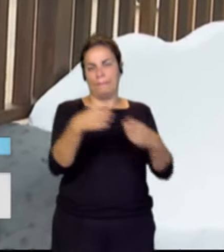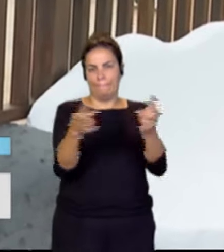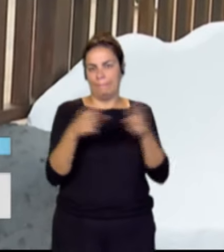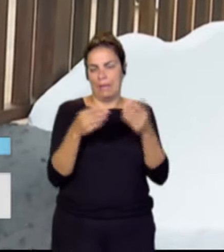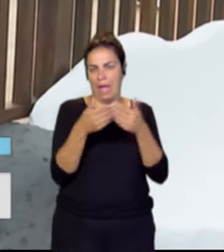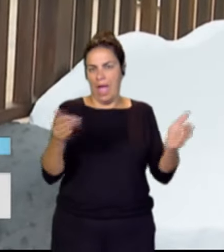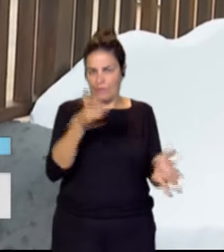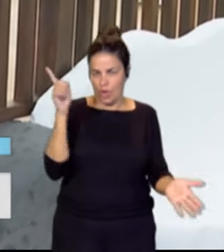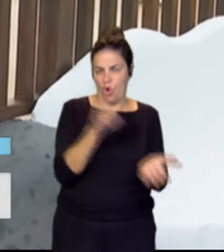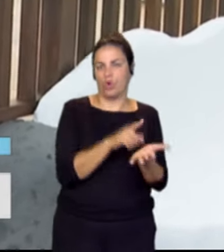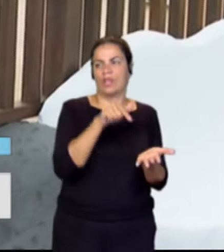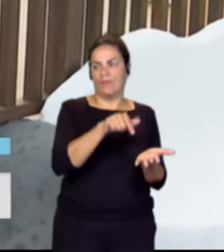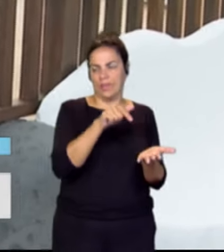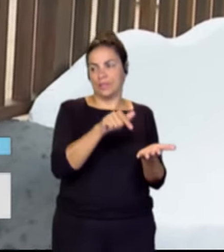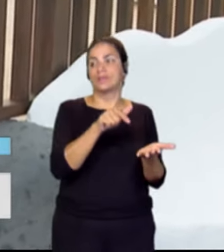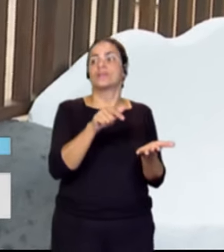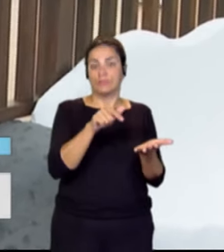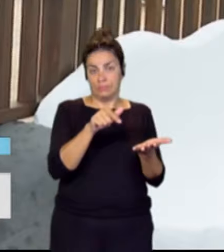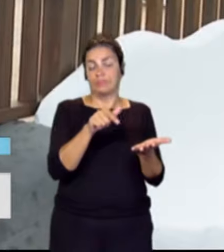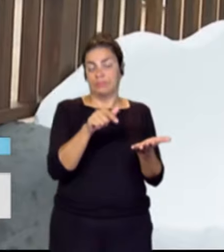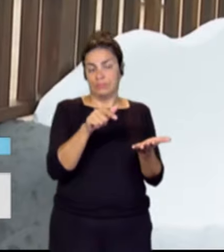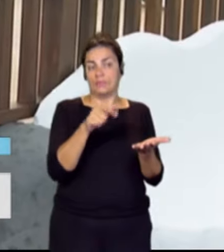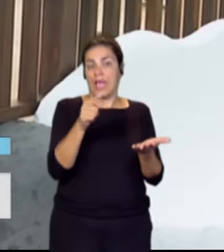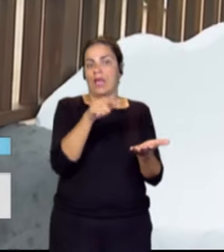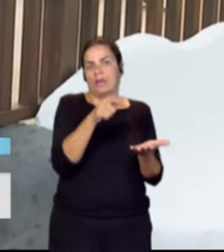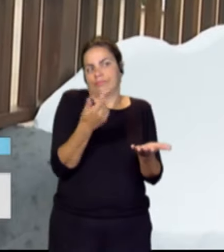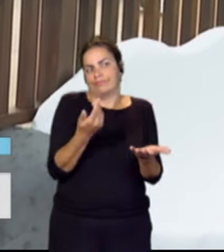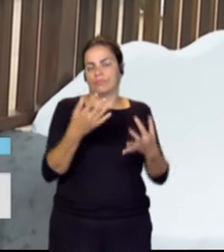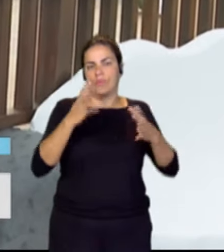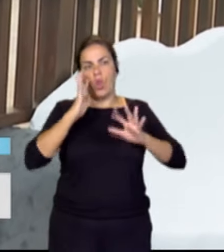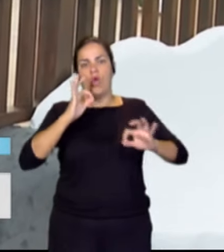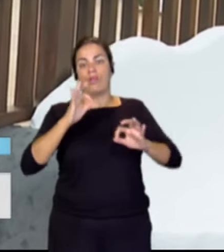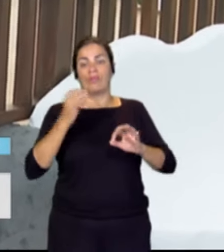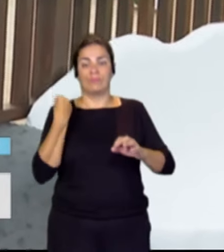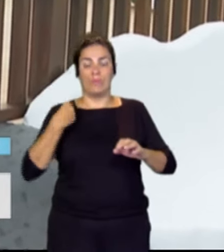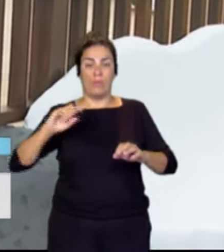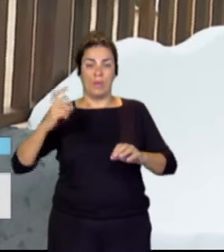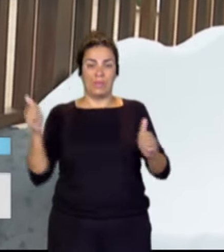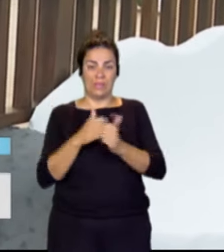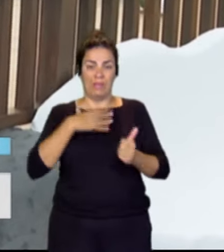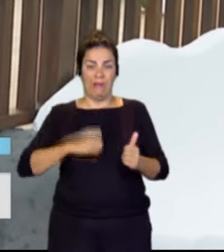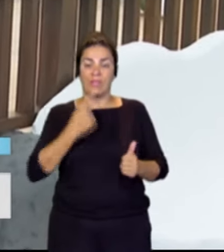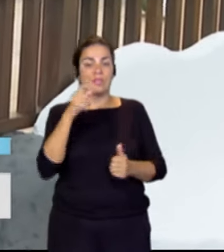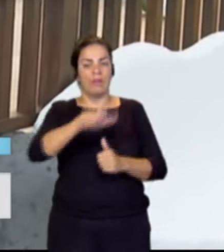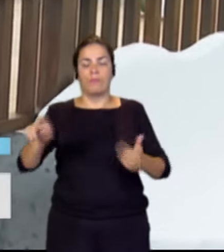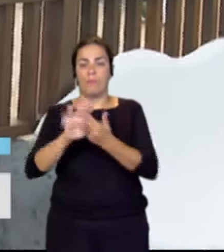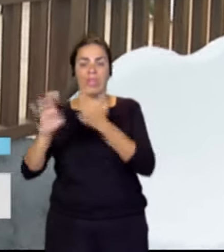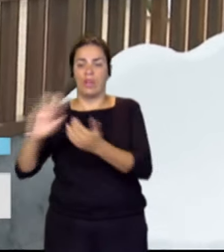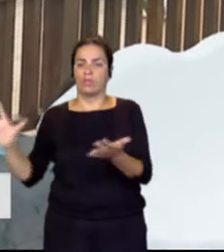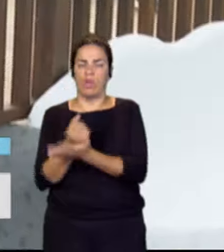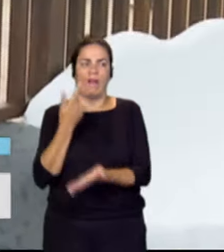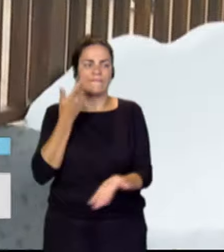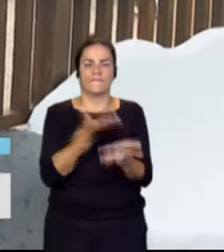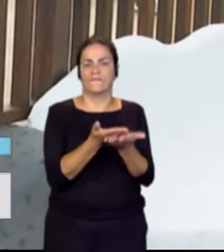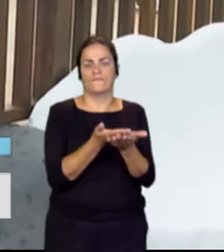reapertura de esta piscina municipal que, por supuesto, es un reclamo, como decía el primer teniente de alcalde, de todos los vecinos y vecinas